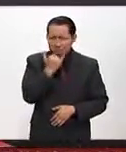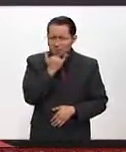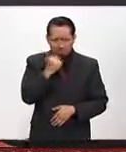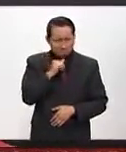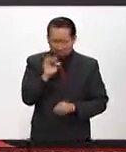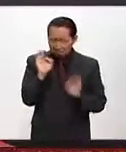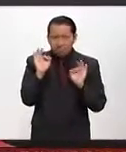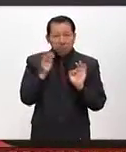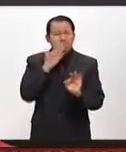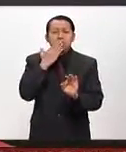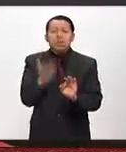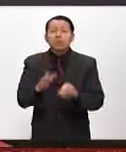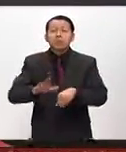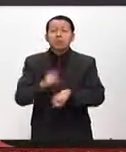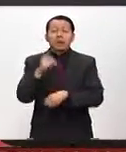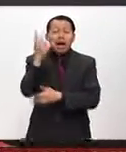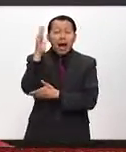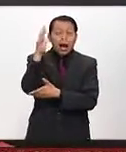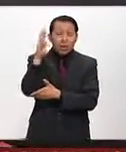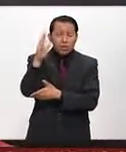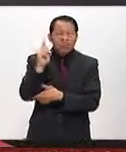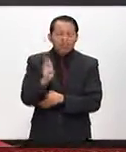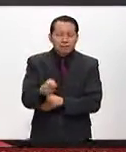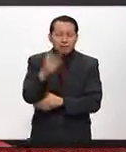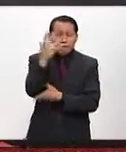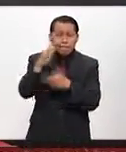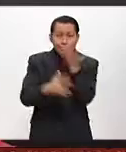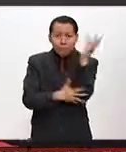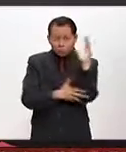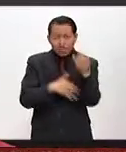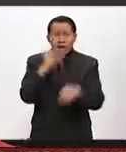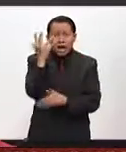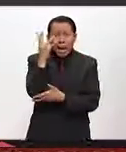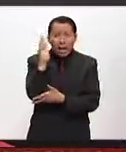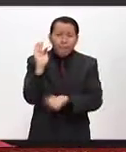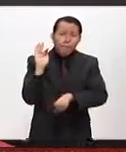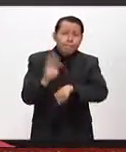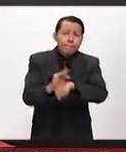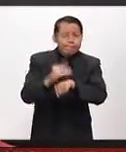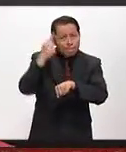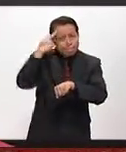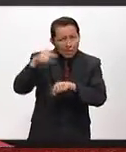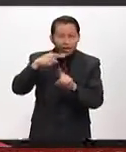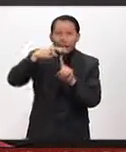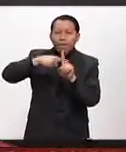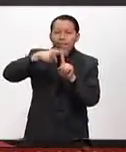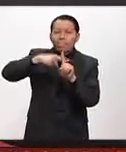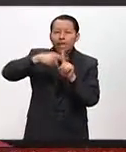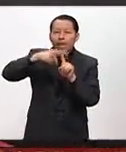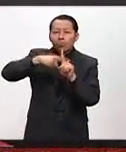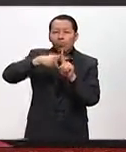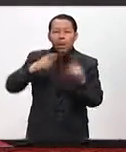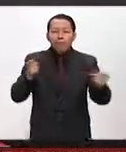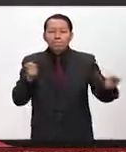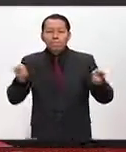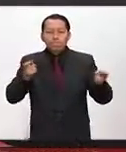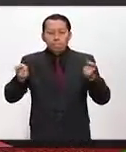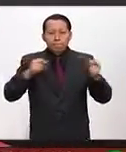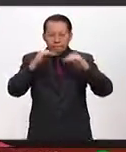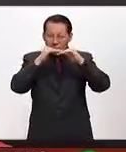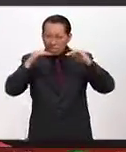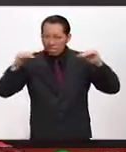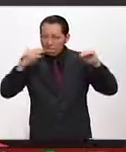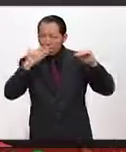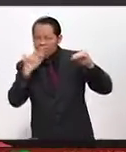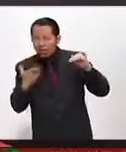los árboles lo que hacen un bosque es regular la temperatura de las ciudades y particularmente